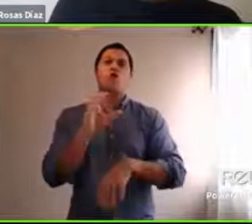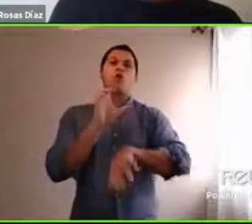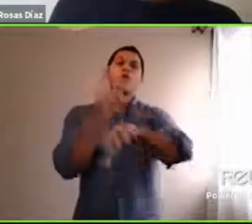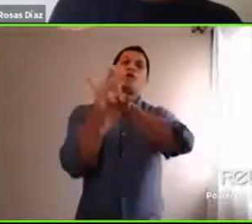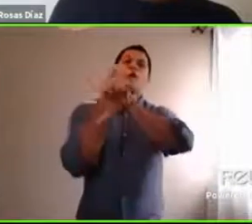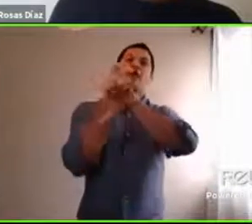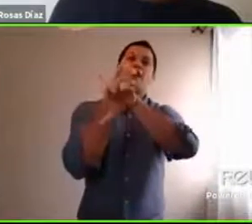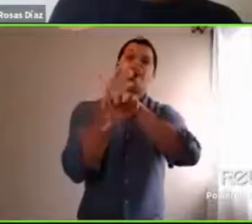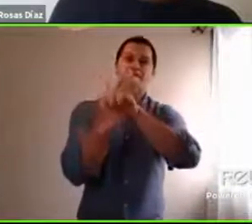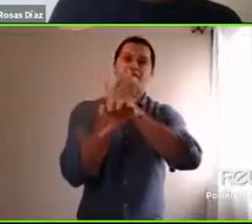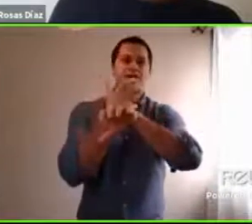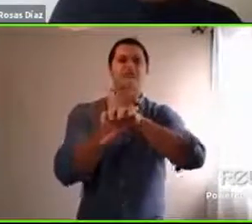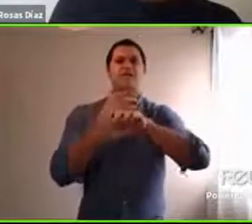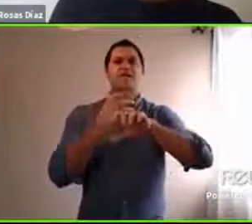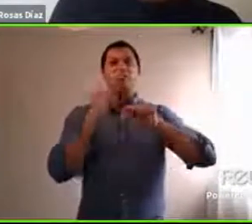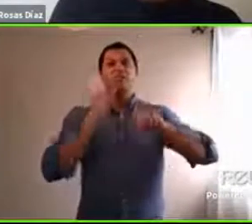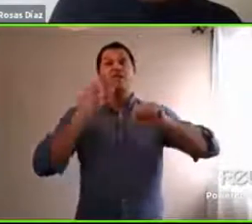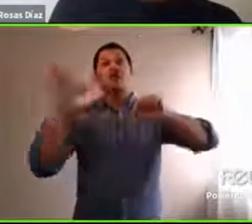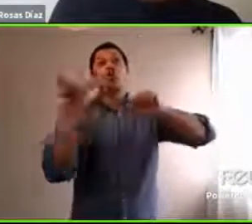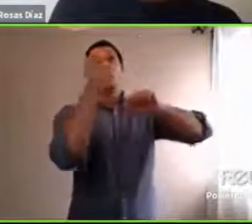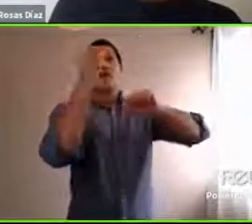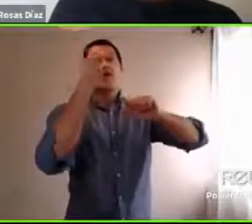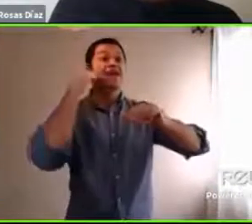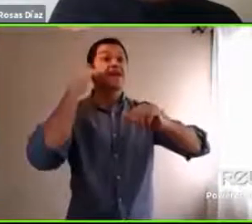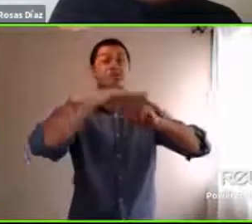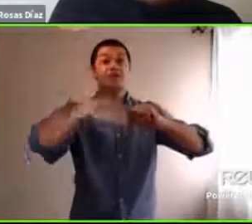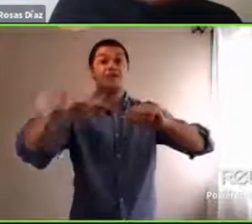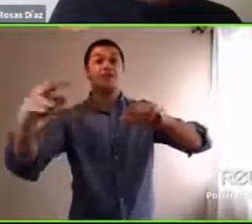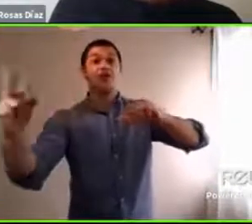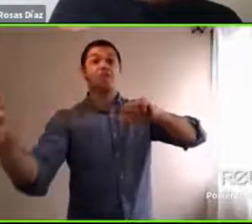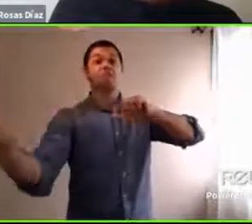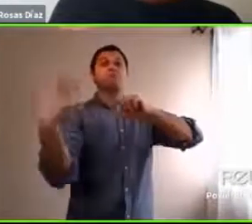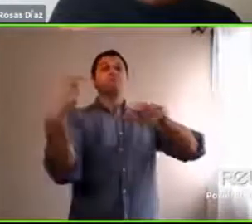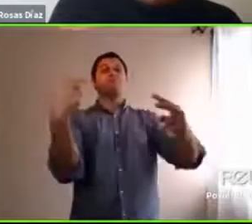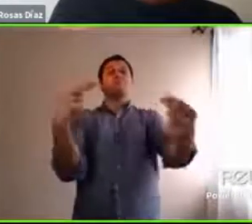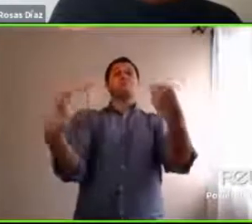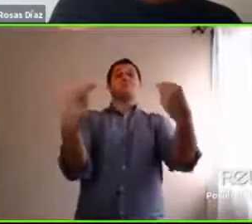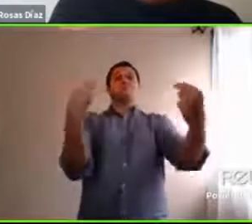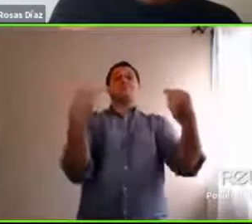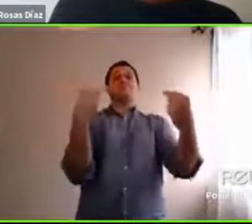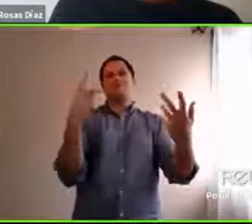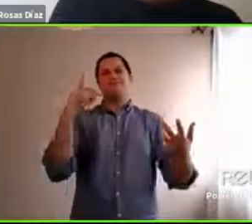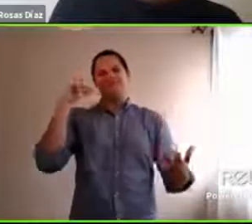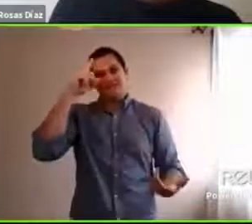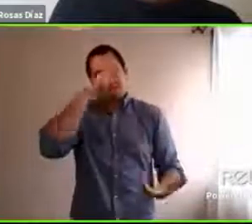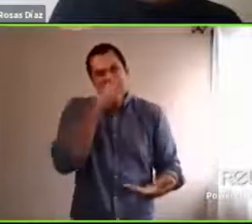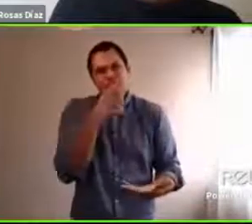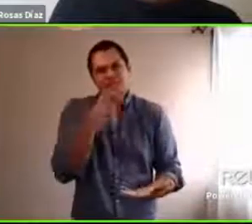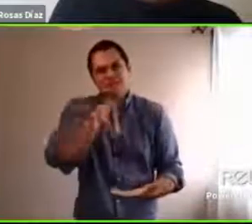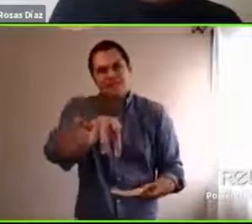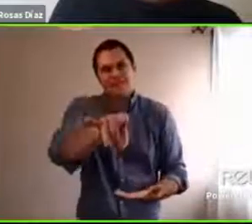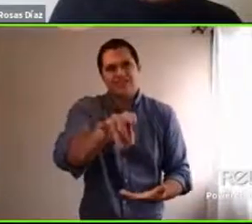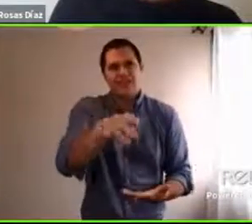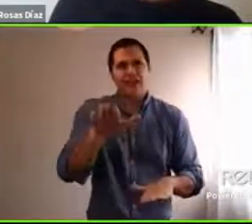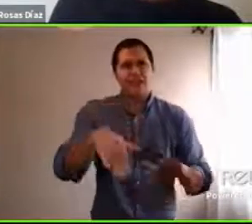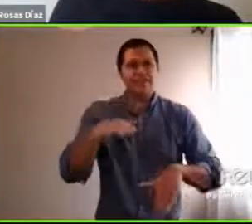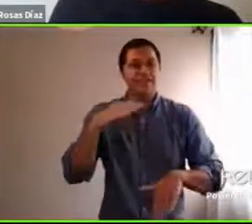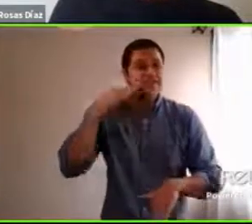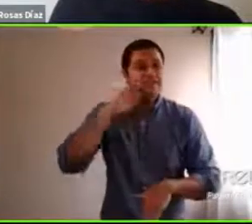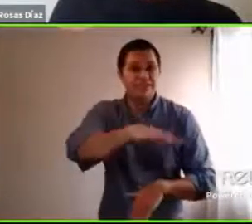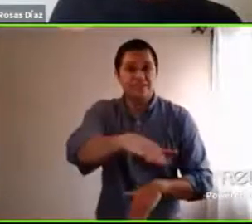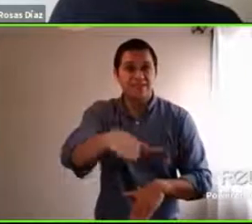enganche, ¿por qué? Porque, no sé, lo que uno ve es que cuanto más chiquititos son, cuando se conectan, por ejemplo, varios